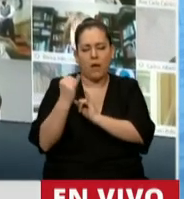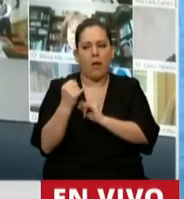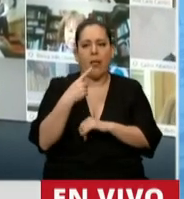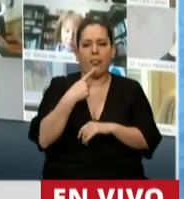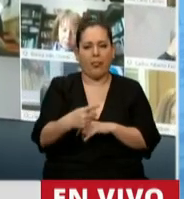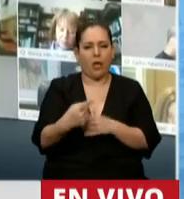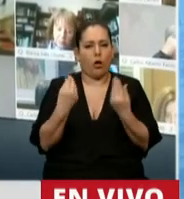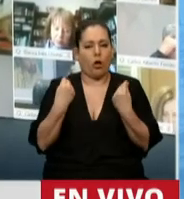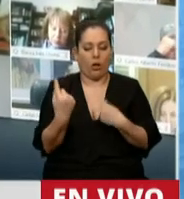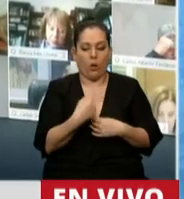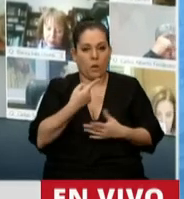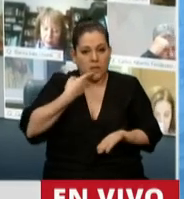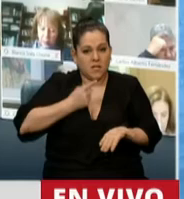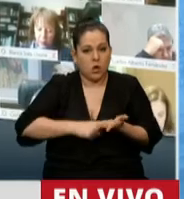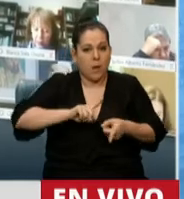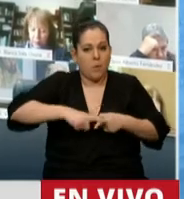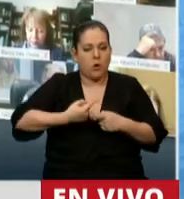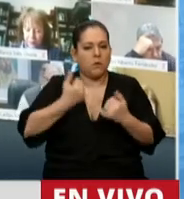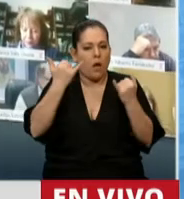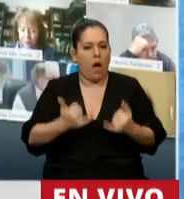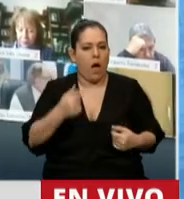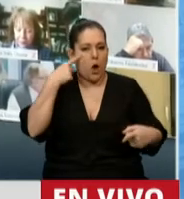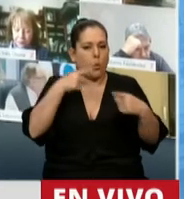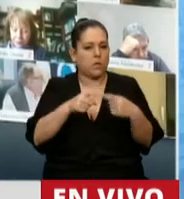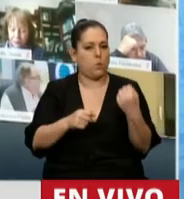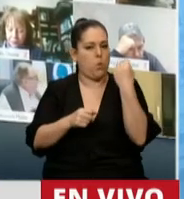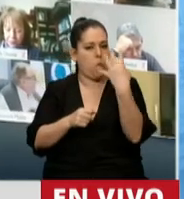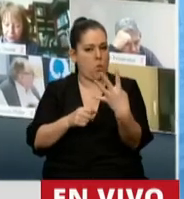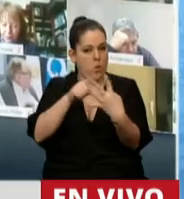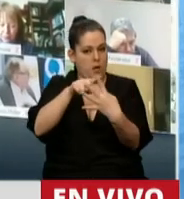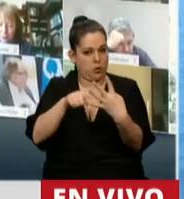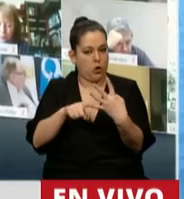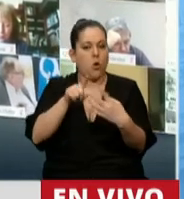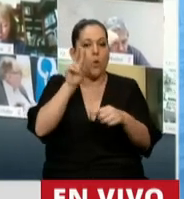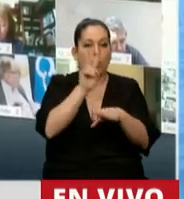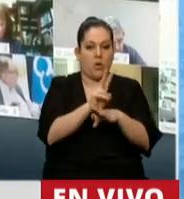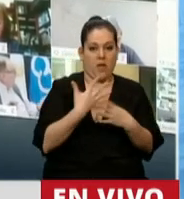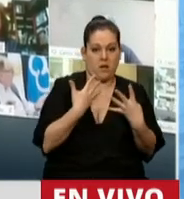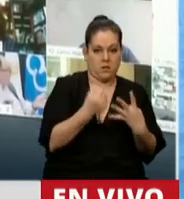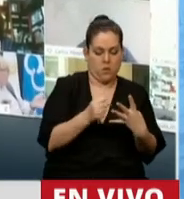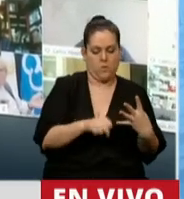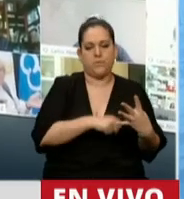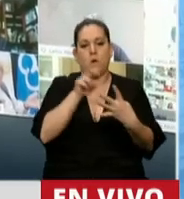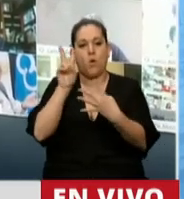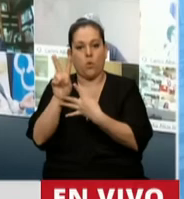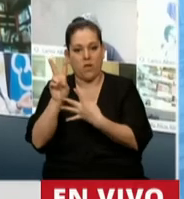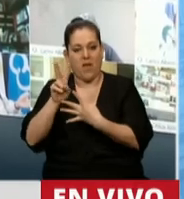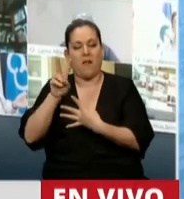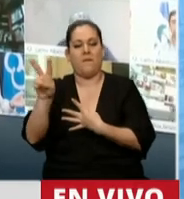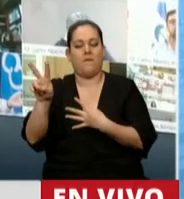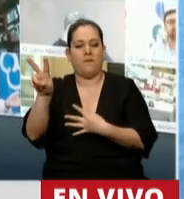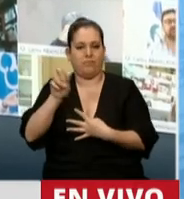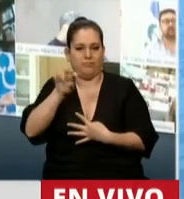nuestras políticas tienen cuatro objetivos esenciales. Cuidar la salud, cuidar los ingresos de las familias,